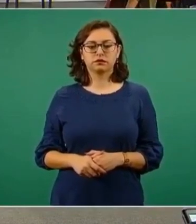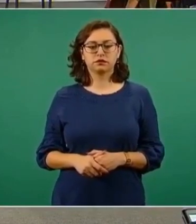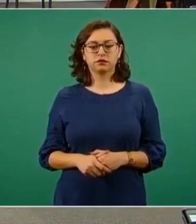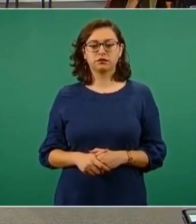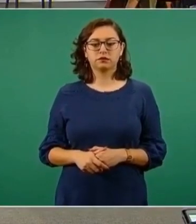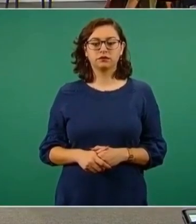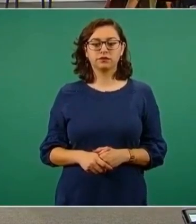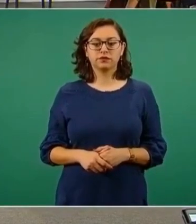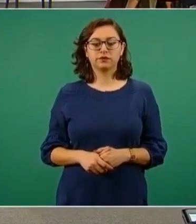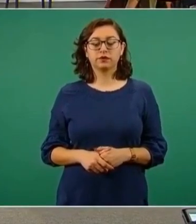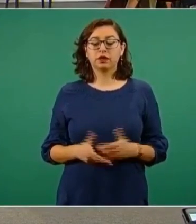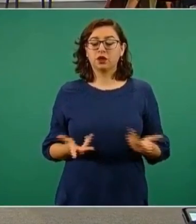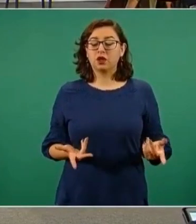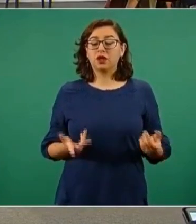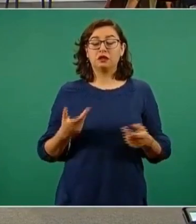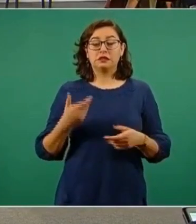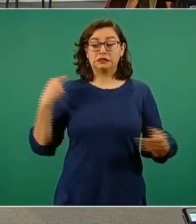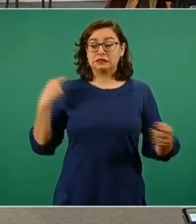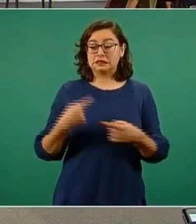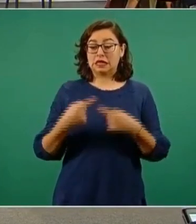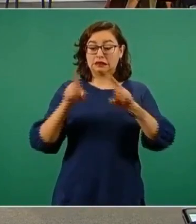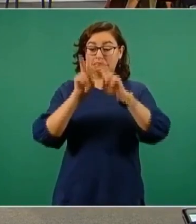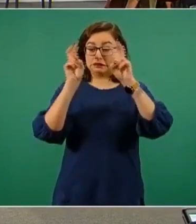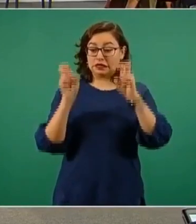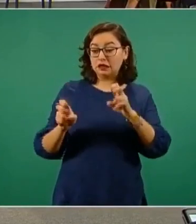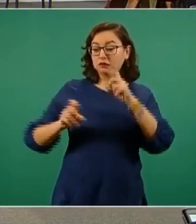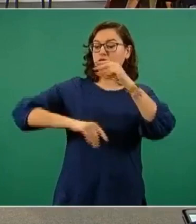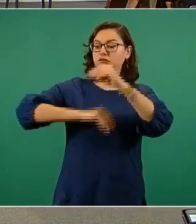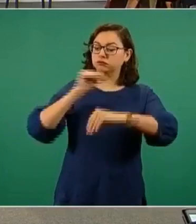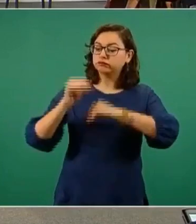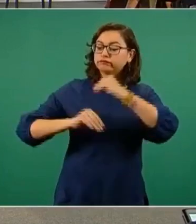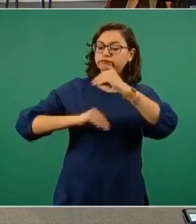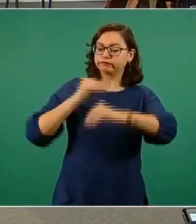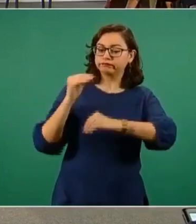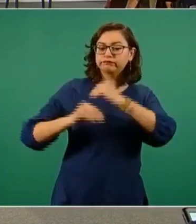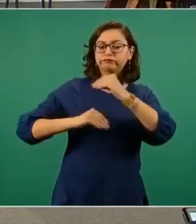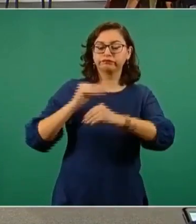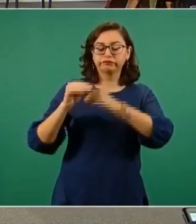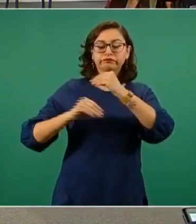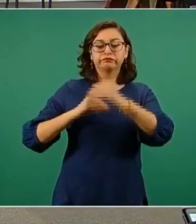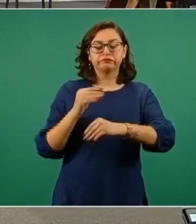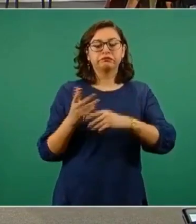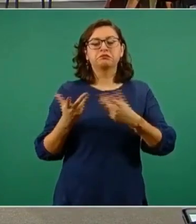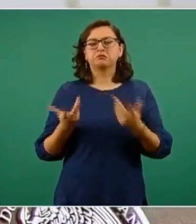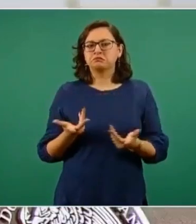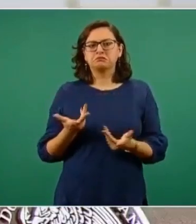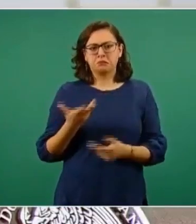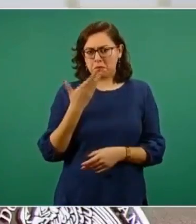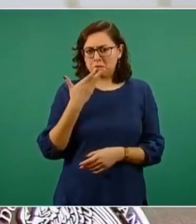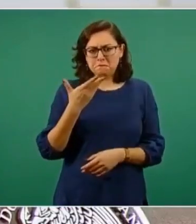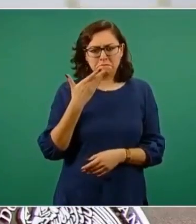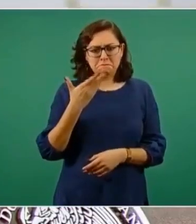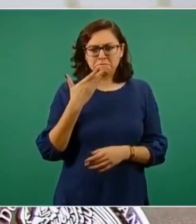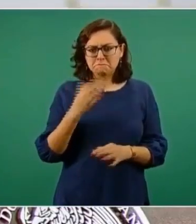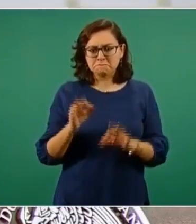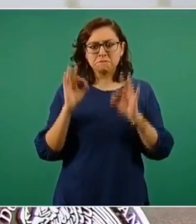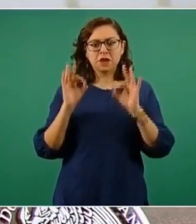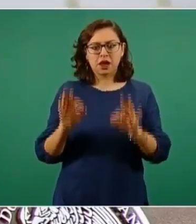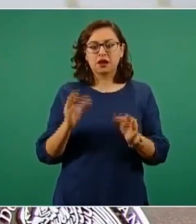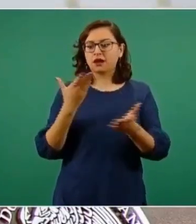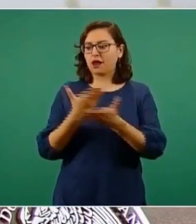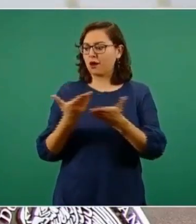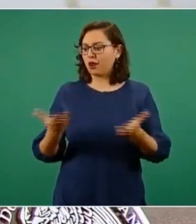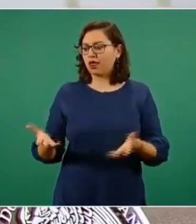de la subcontratación, creo que es un magnífico ejemplo que demuestra que sí podemos